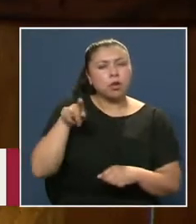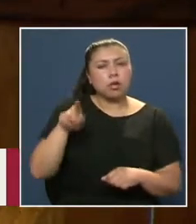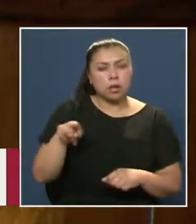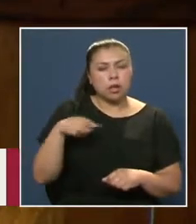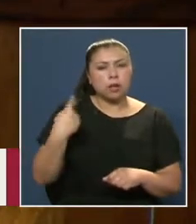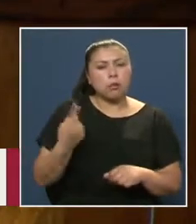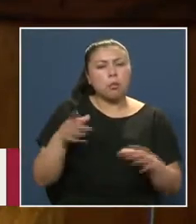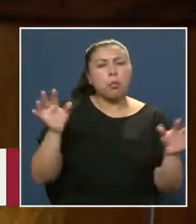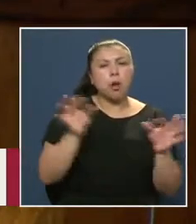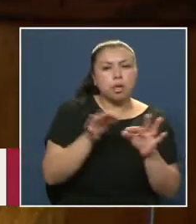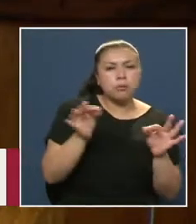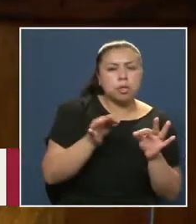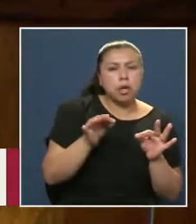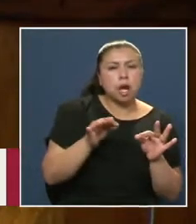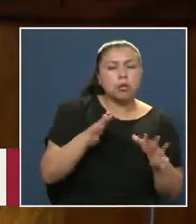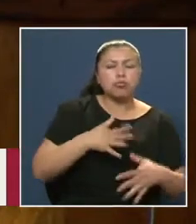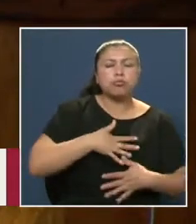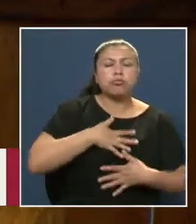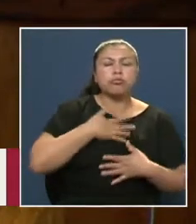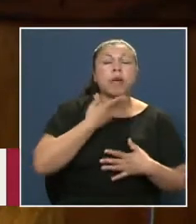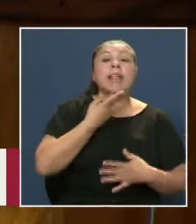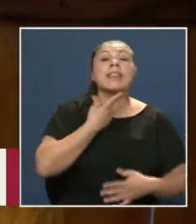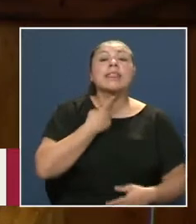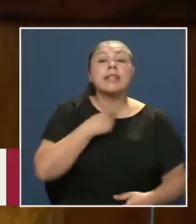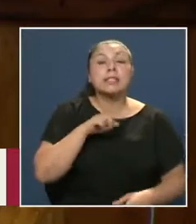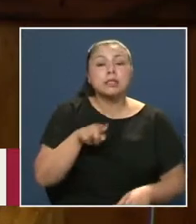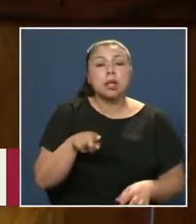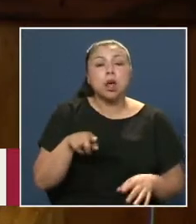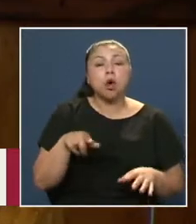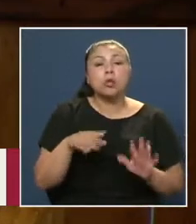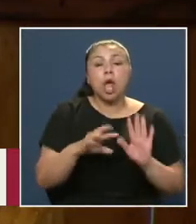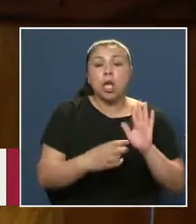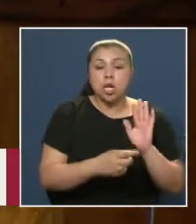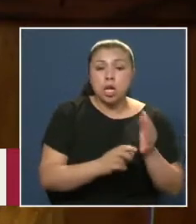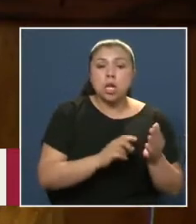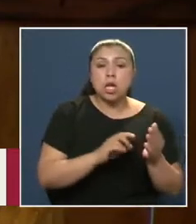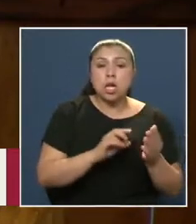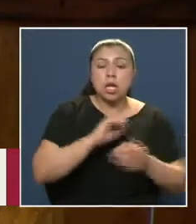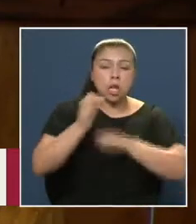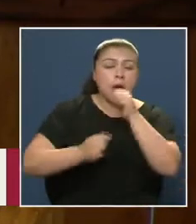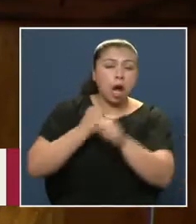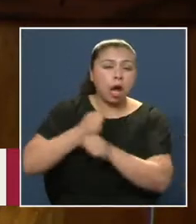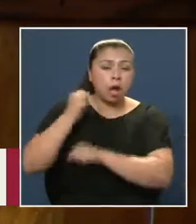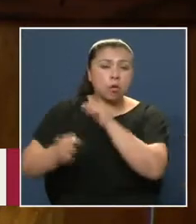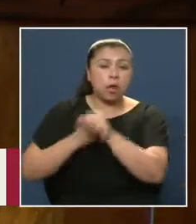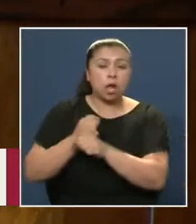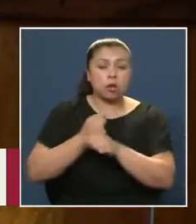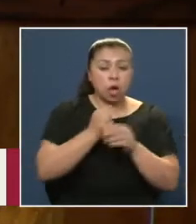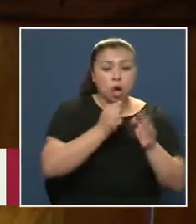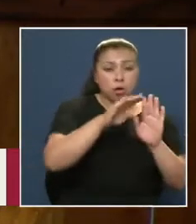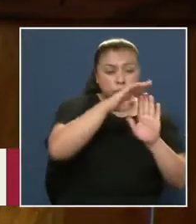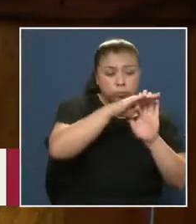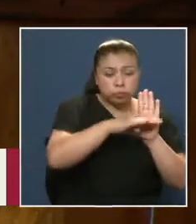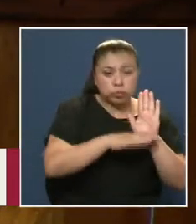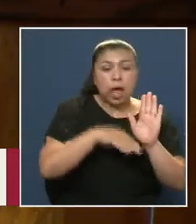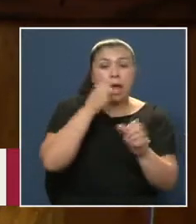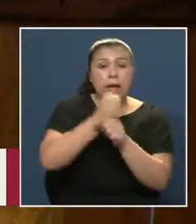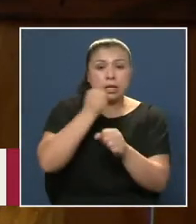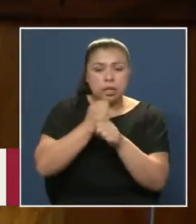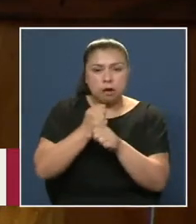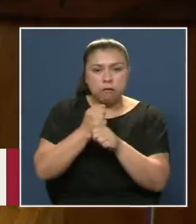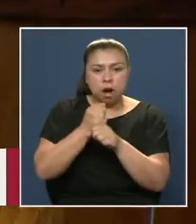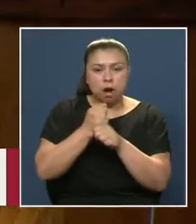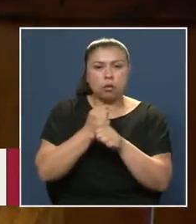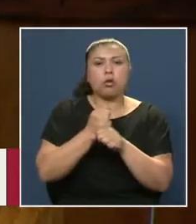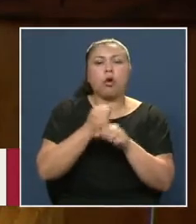solo Puede explicar Los anhelos Esperanzas Y características De toda una época En este orden De cosas El trabajo Concienzudo